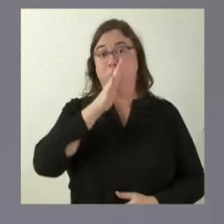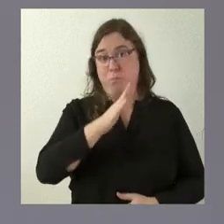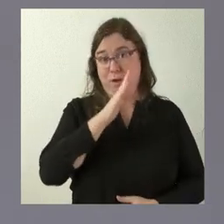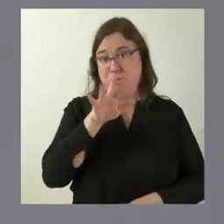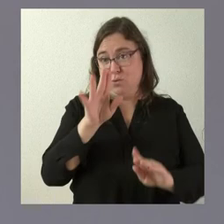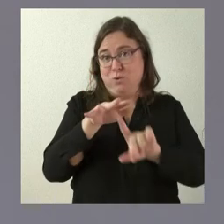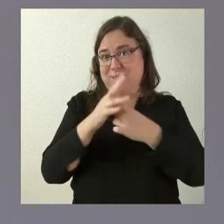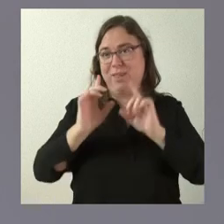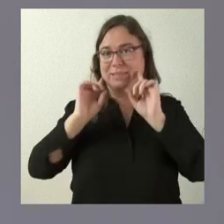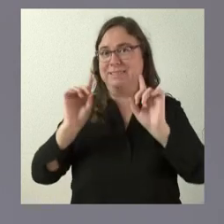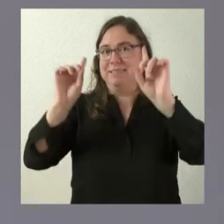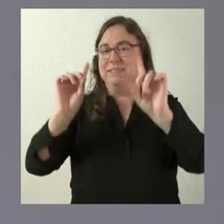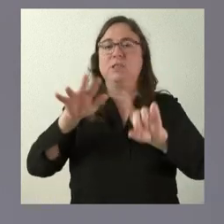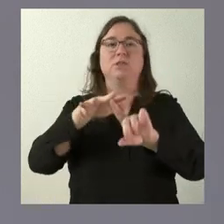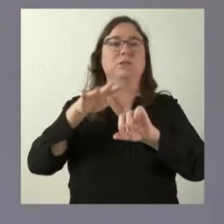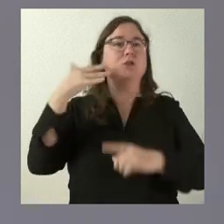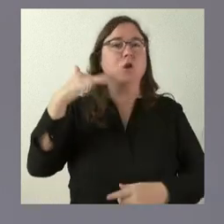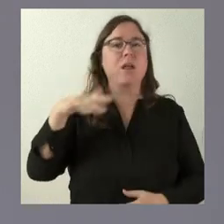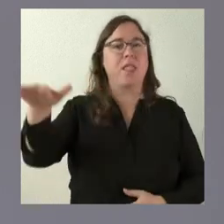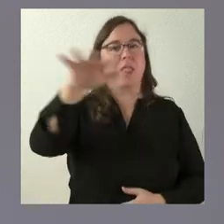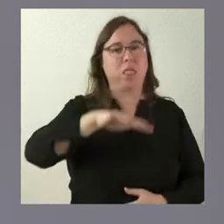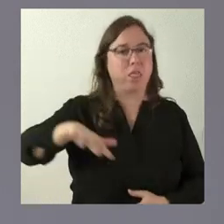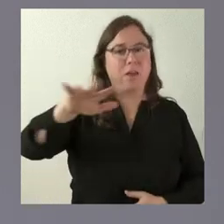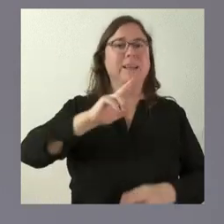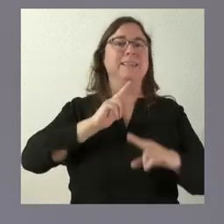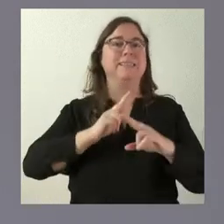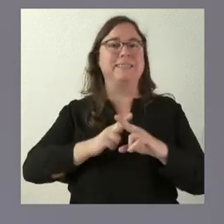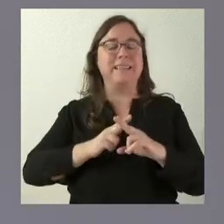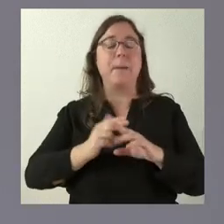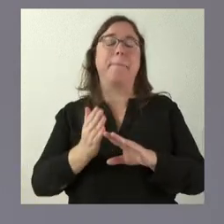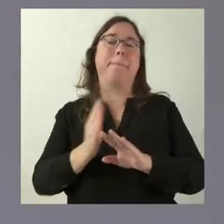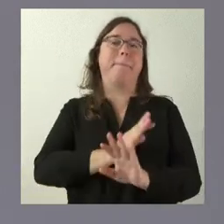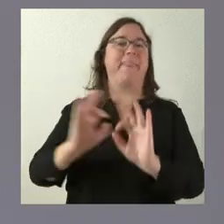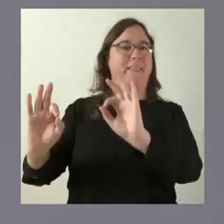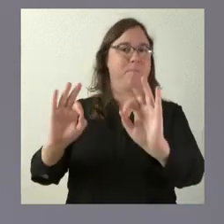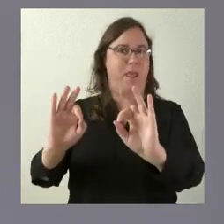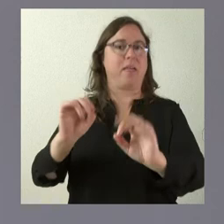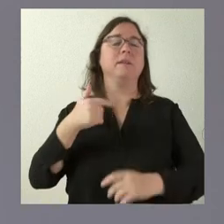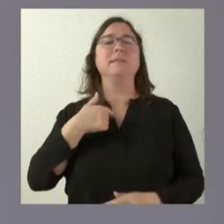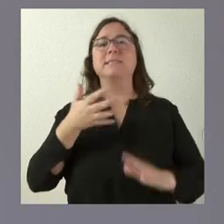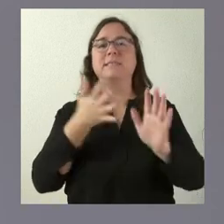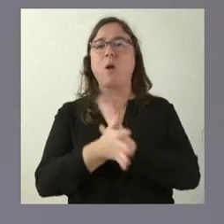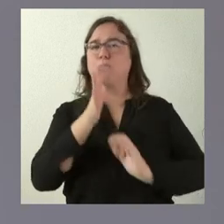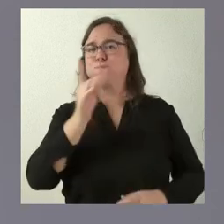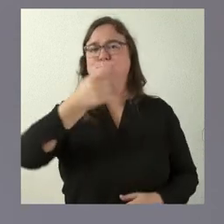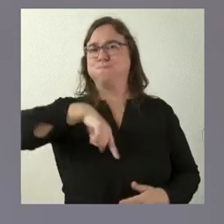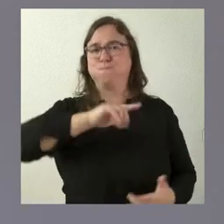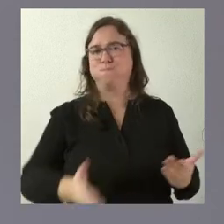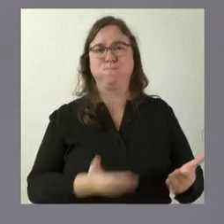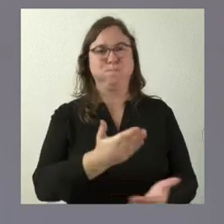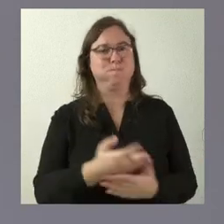singular de estar en una zona de la que hemos de nuevo anteriormente predeterminada, es por lo que nosotros planteamos